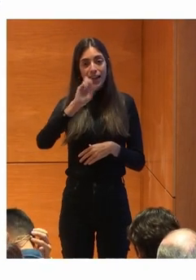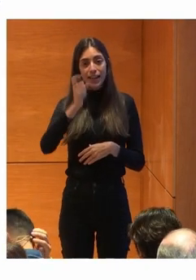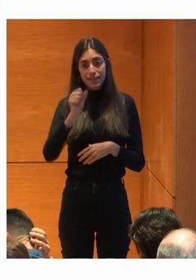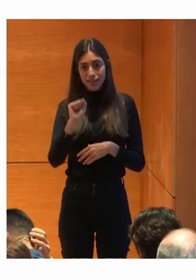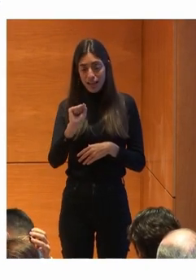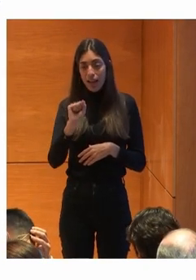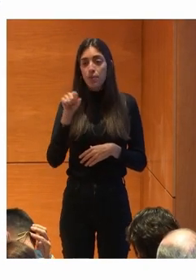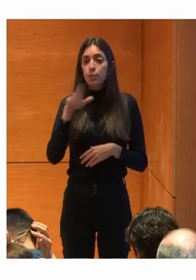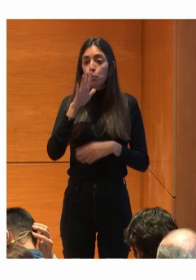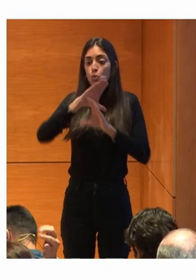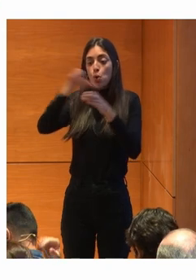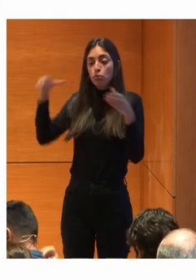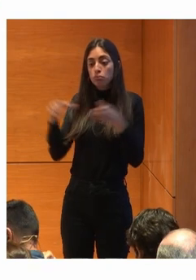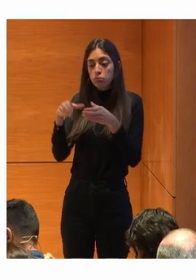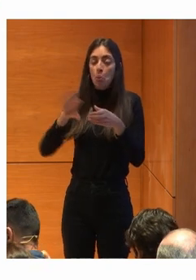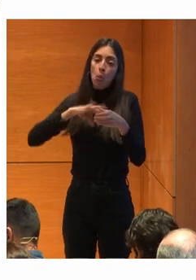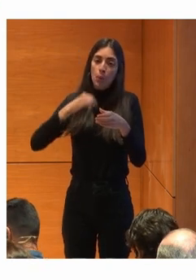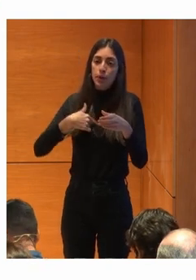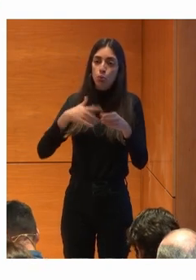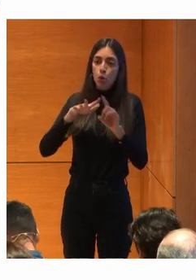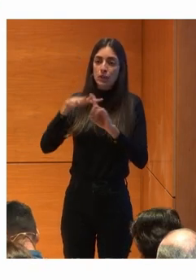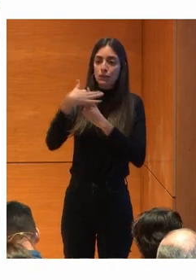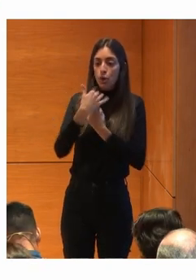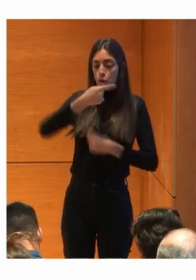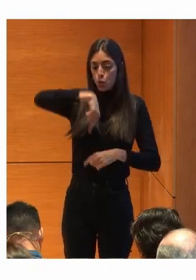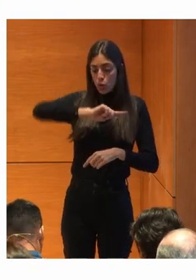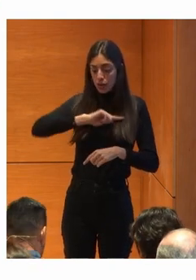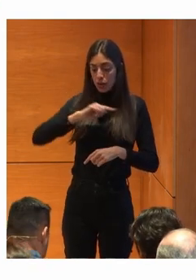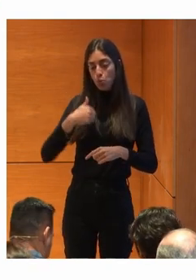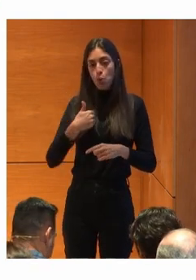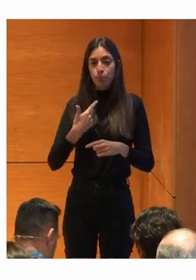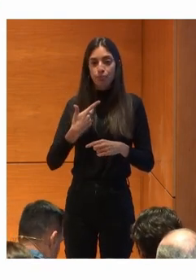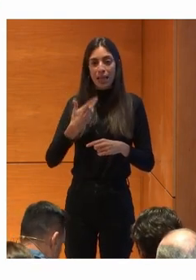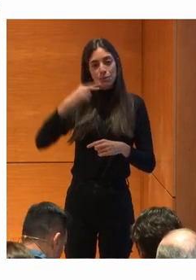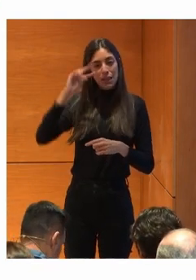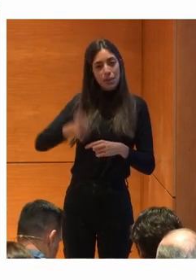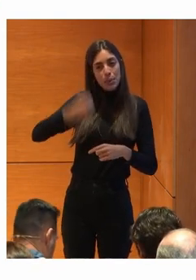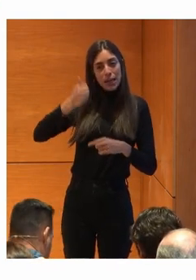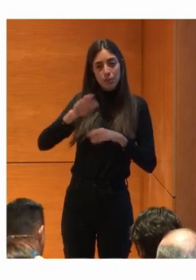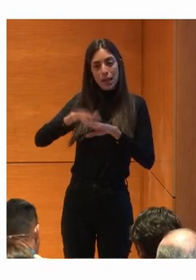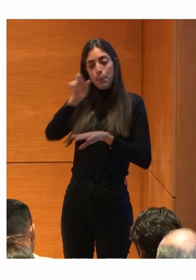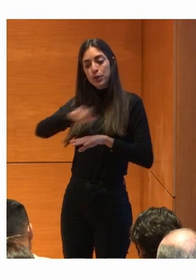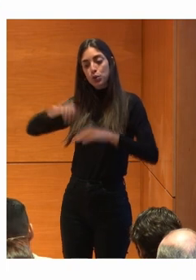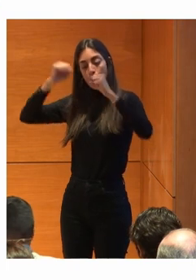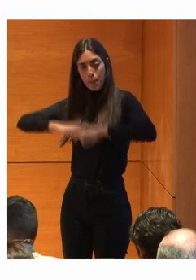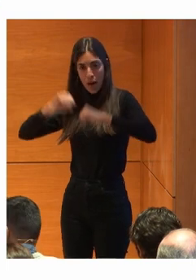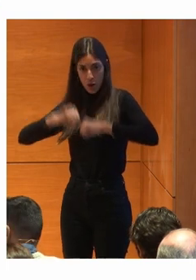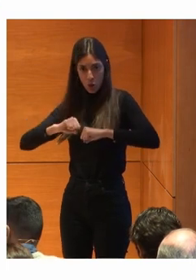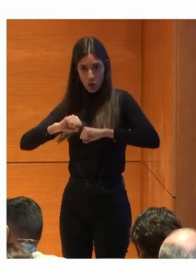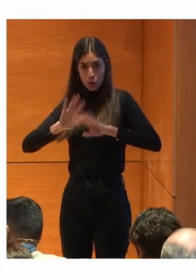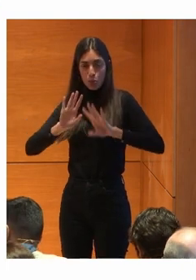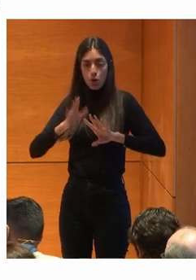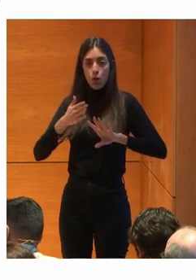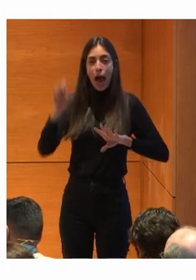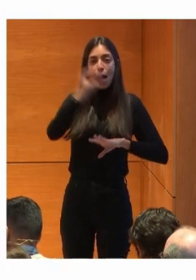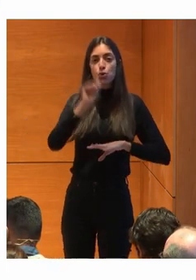Evidentemente En nuestro caso Tenemos quizá Más experiencia En el de personas mayores Y mirar Era el año